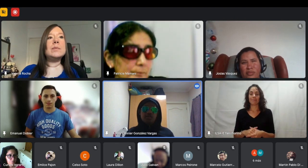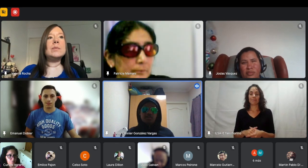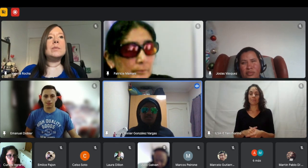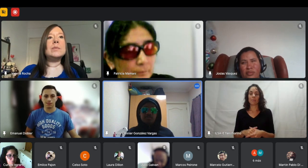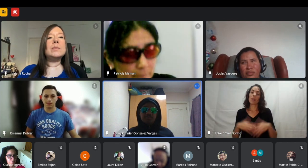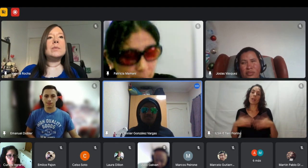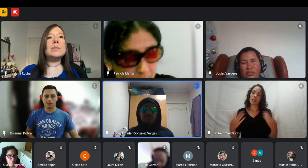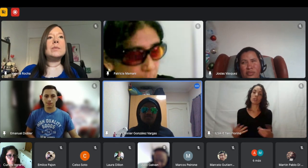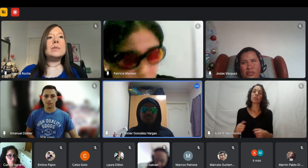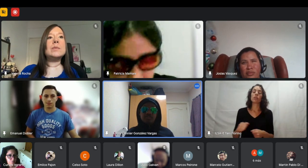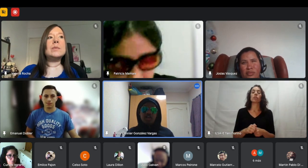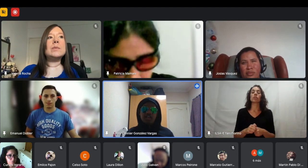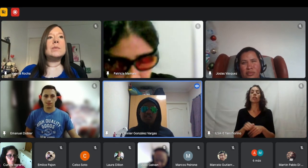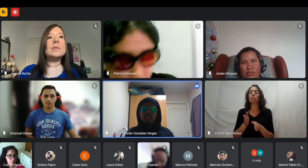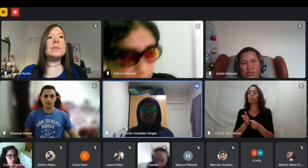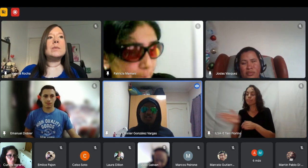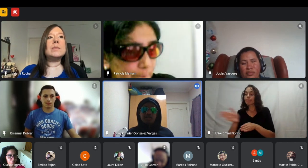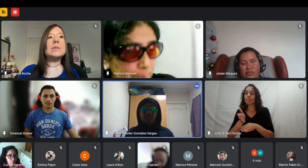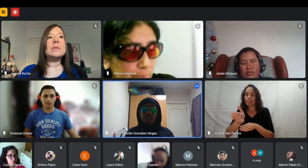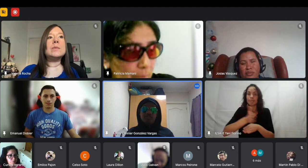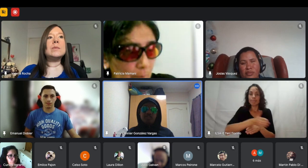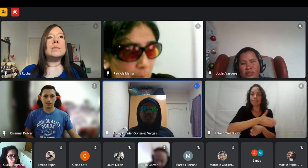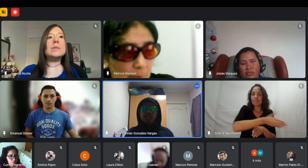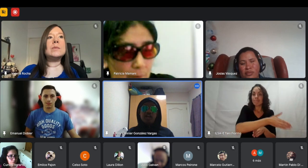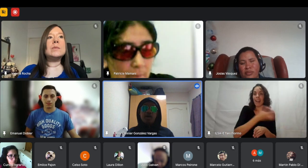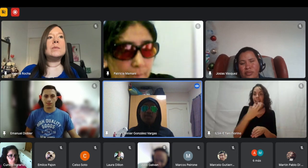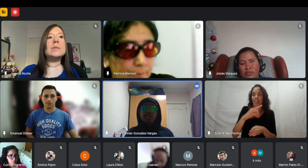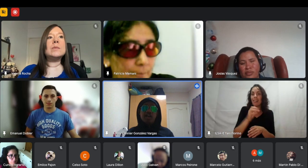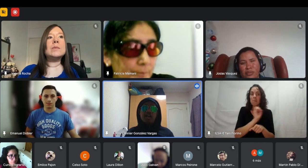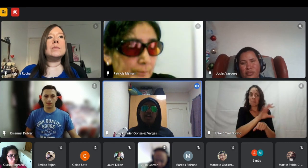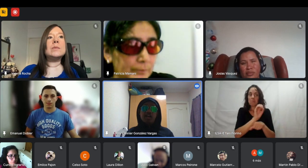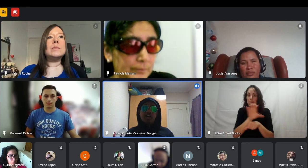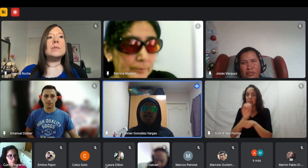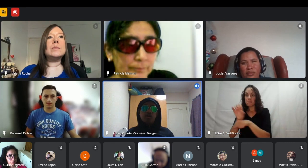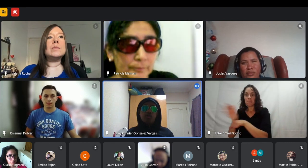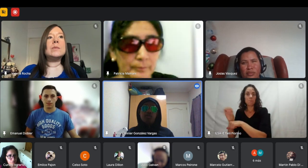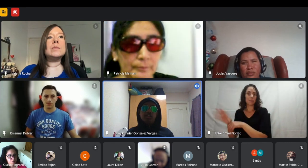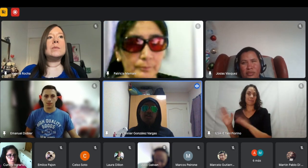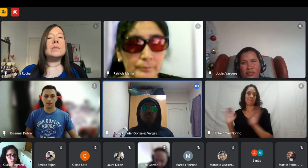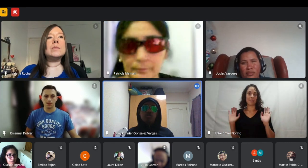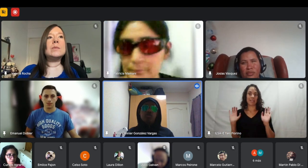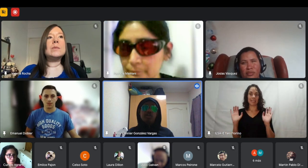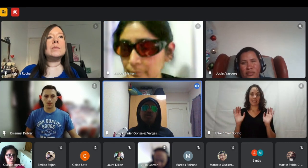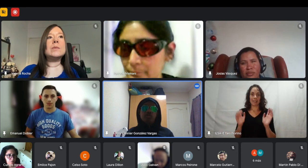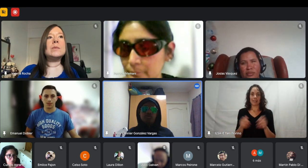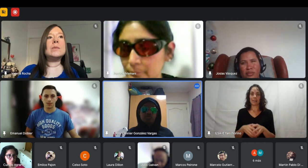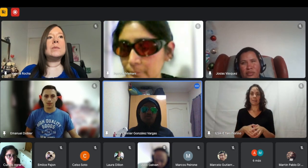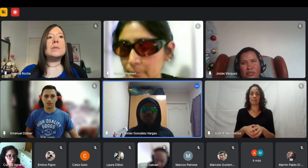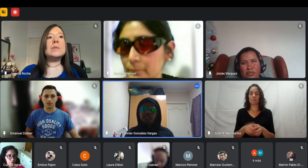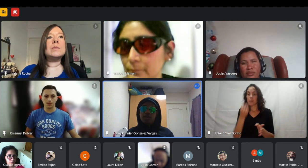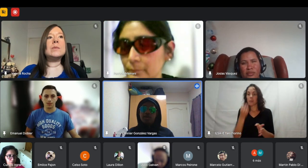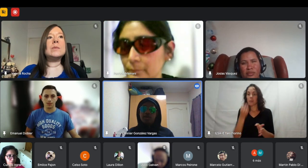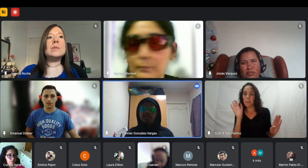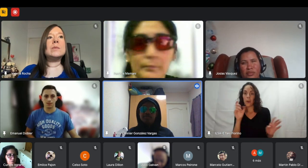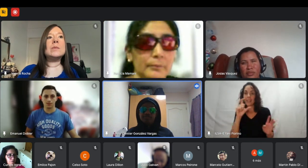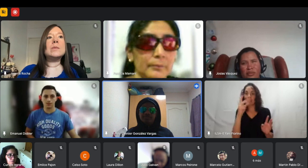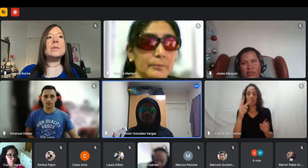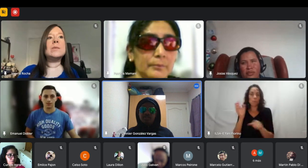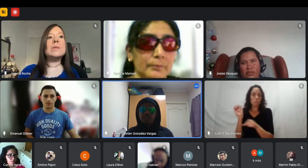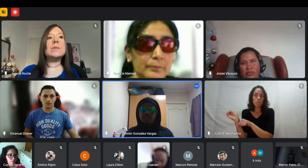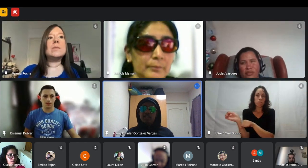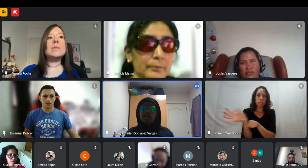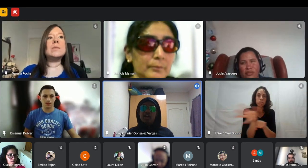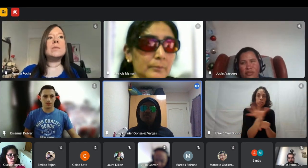alternativas hay que aplicar o mandar esos currículos también